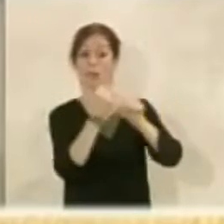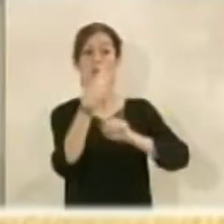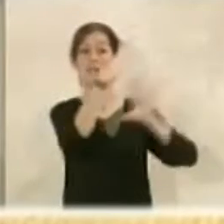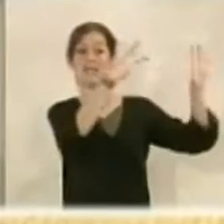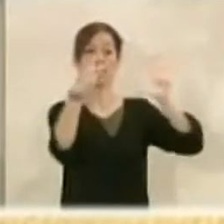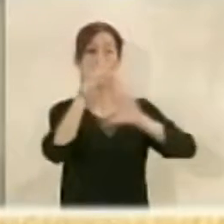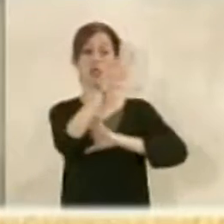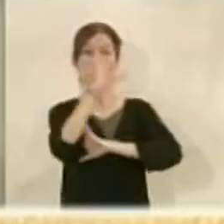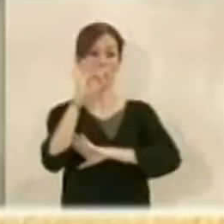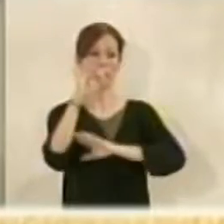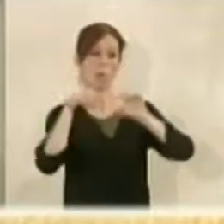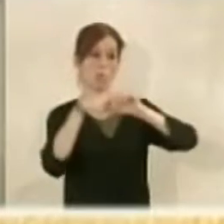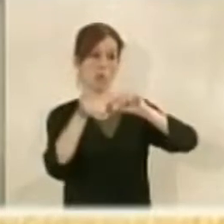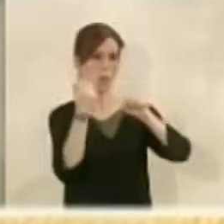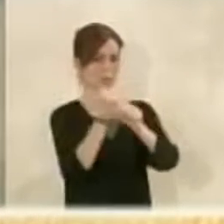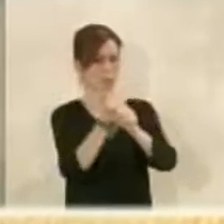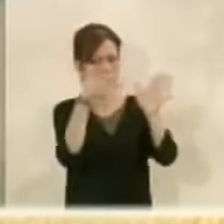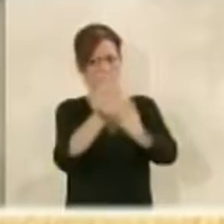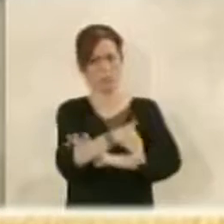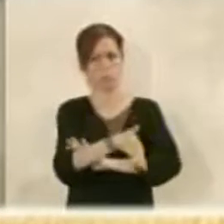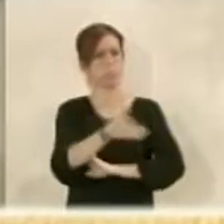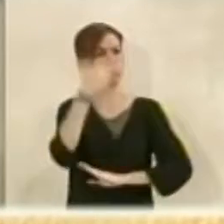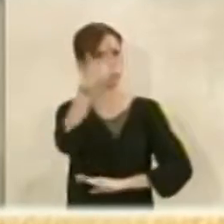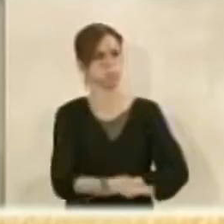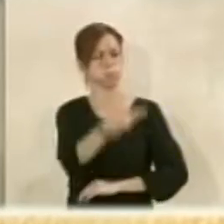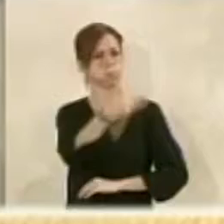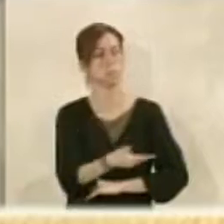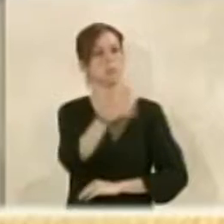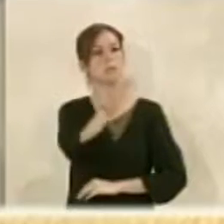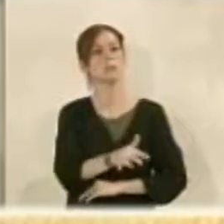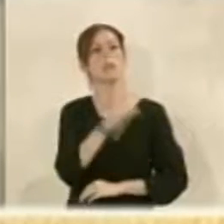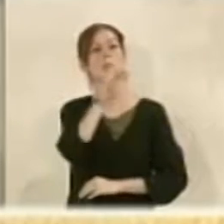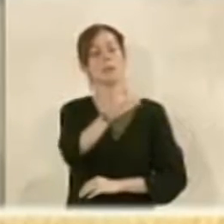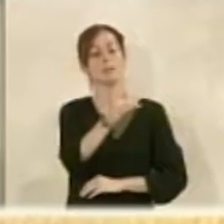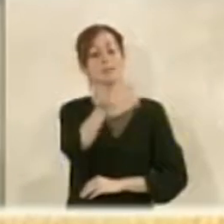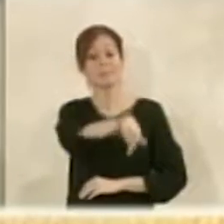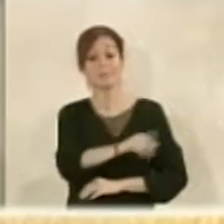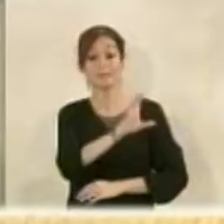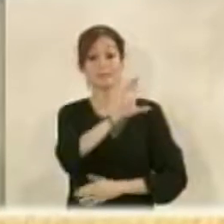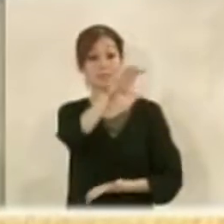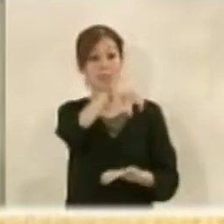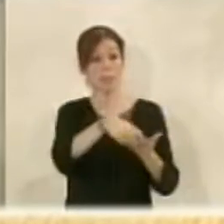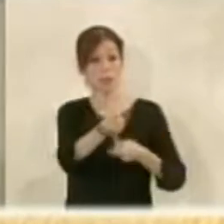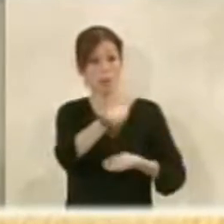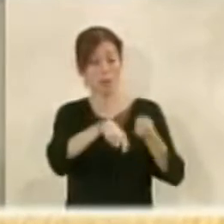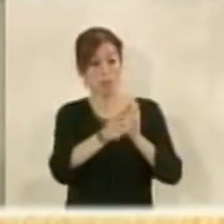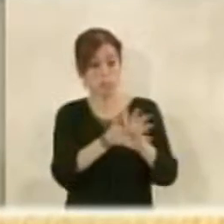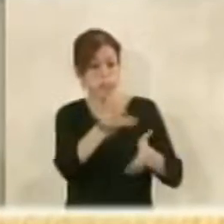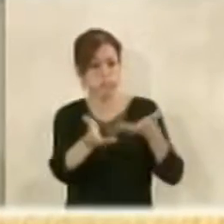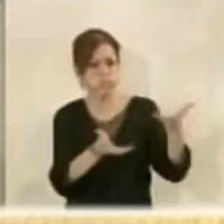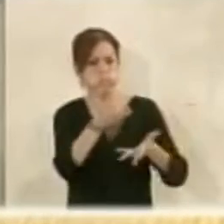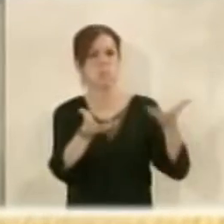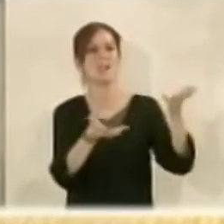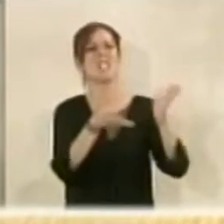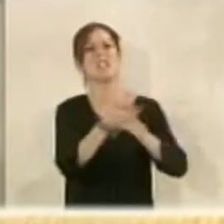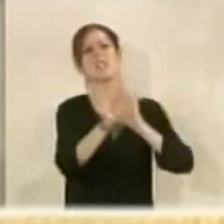trabajo. Yo creo que es una gran noticia y que además sirva, esa potencialidad comercial de Almería sirva pues pues para